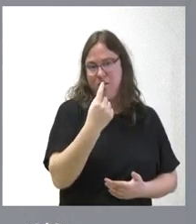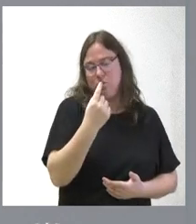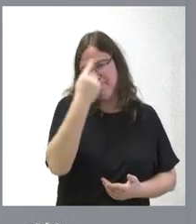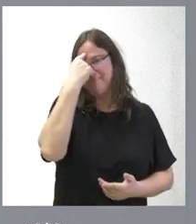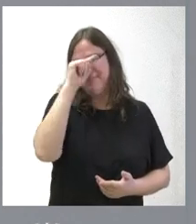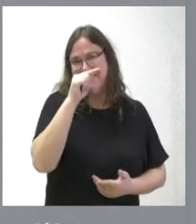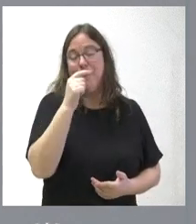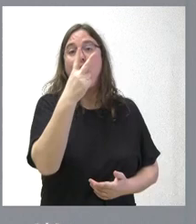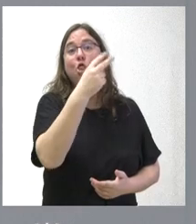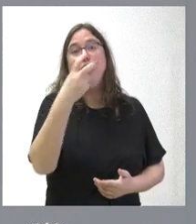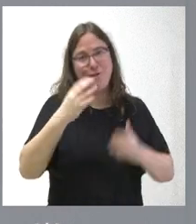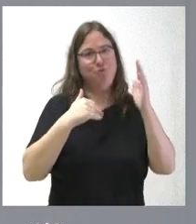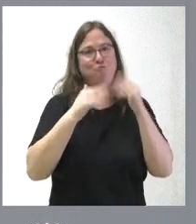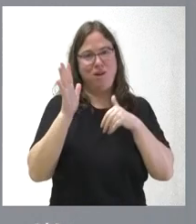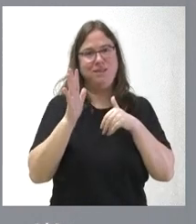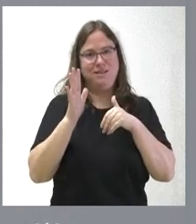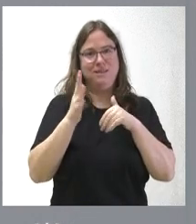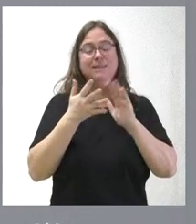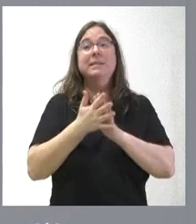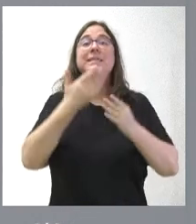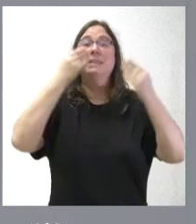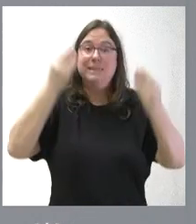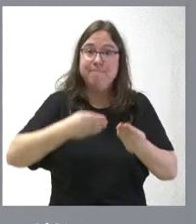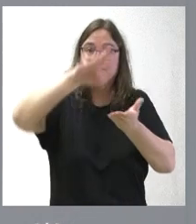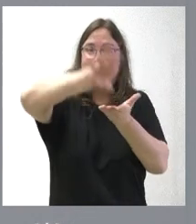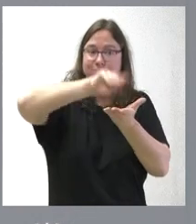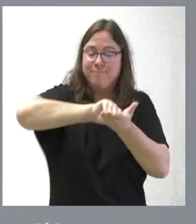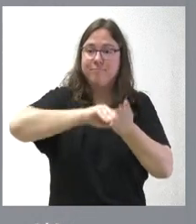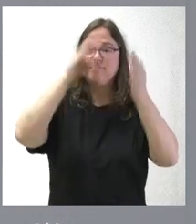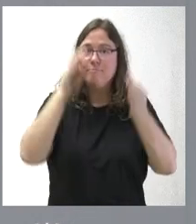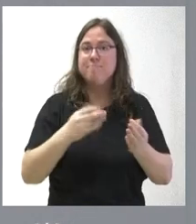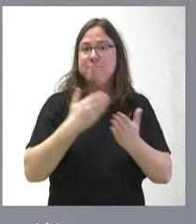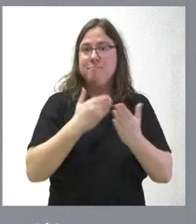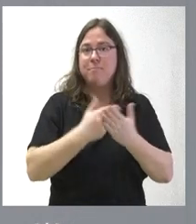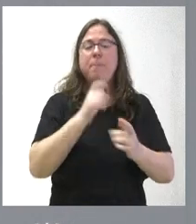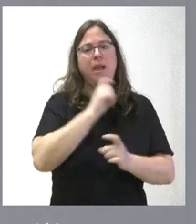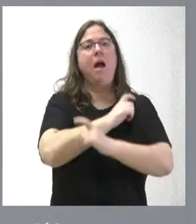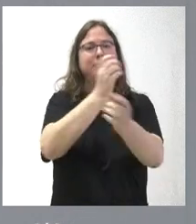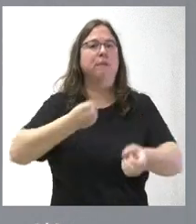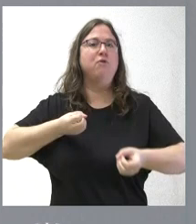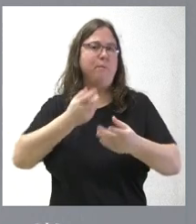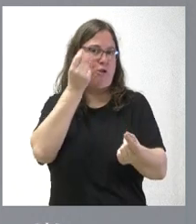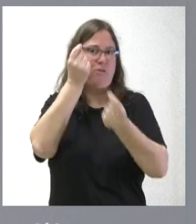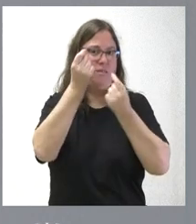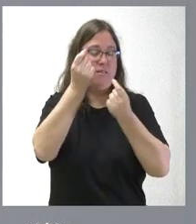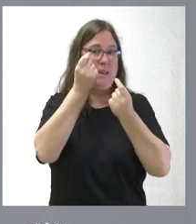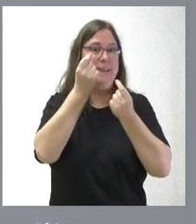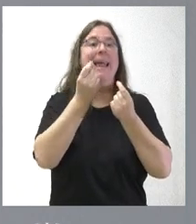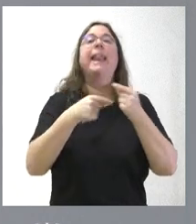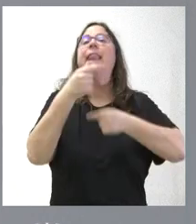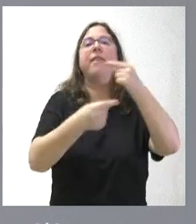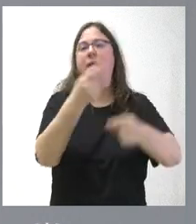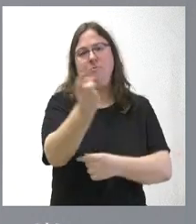ustedes que son más de 200 en nuestra comunidad autónoma y, por tanto, cuando lo tengamos acumulado y lo periodificaremos, les iremos dando una información detallada que no va a ser diaria,